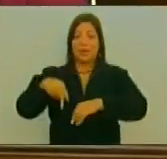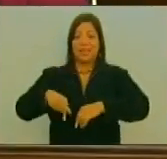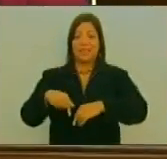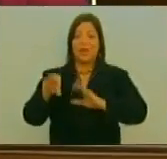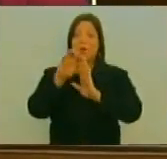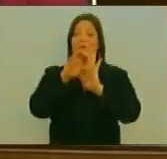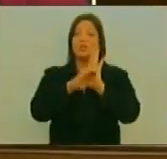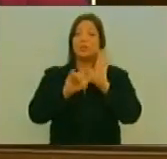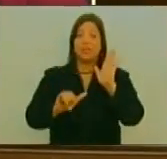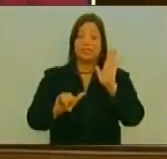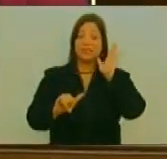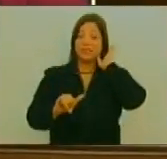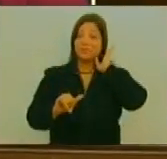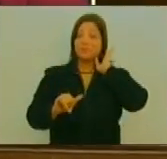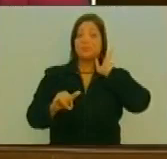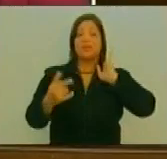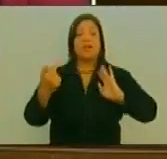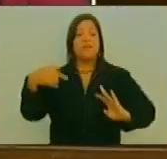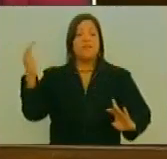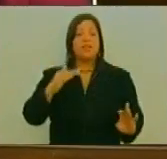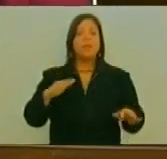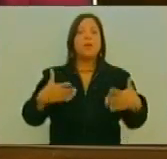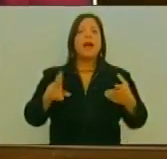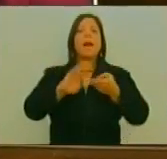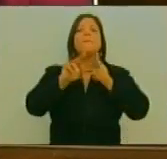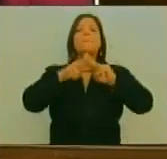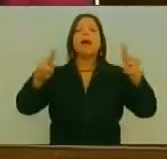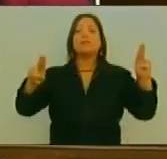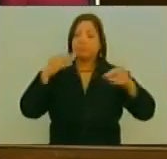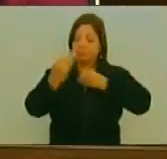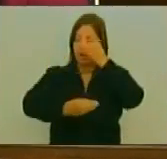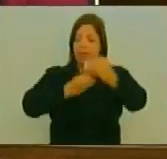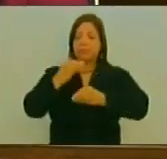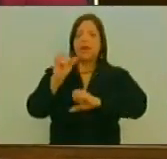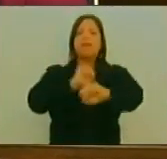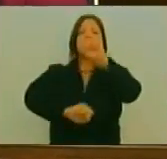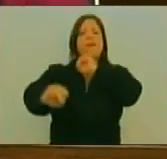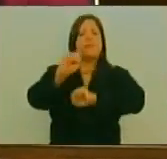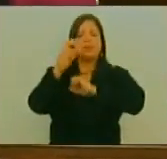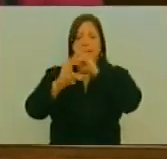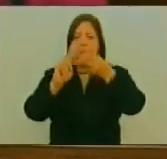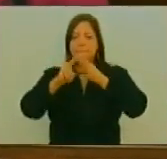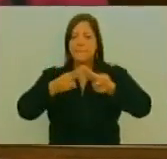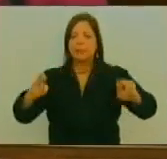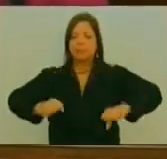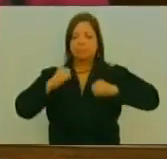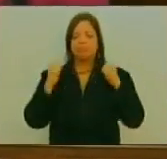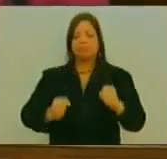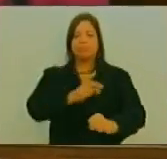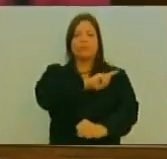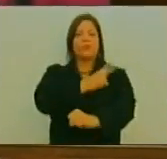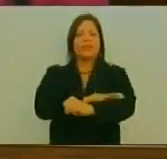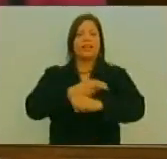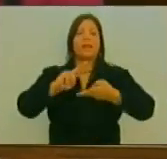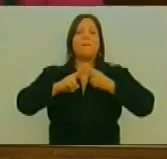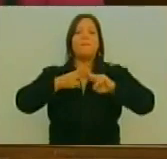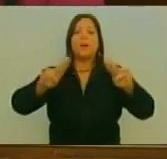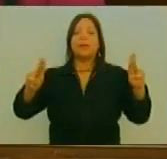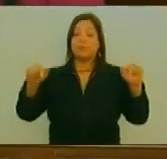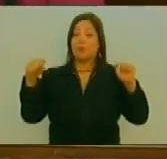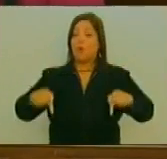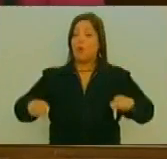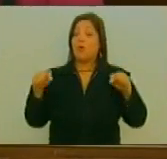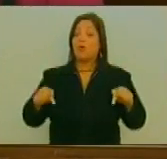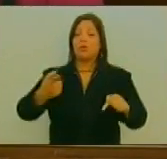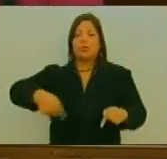Constituyente Venimos Para Hacer La Paz Para Defender La Paz Para Consolidar La Paz Y Hoy Es Un Día Al Cual